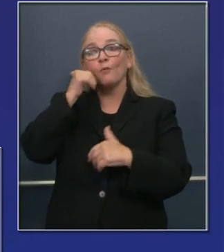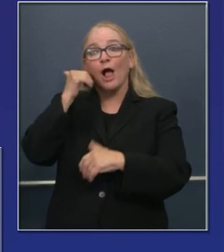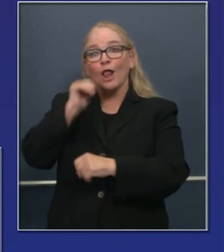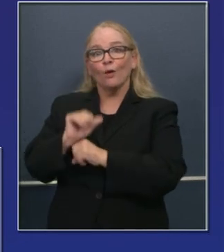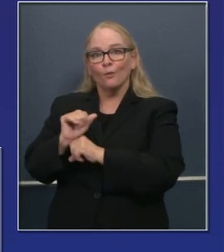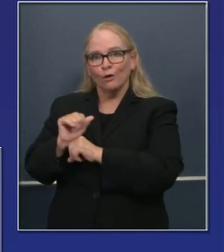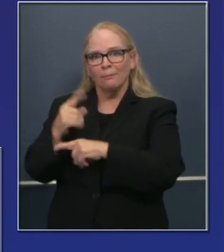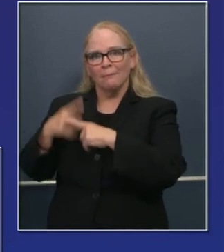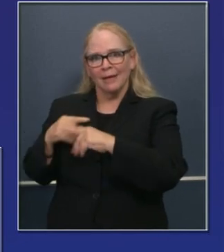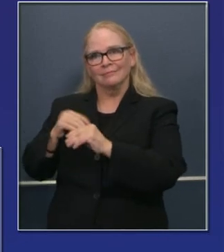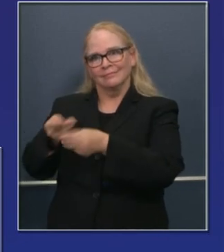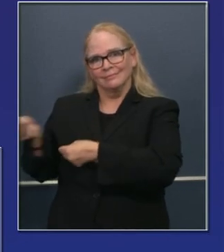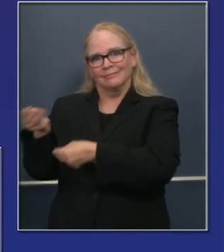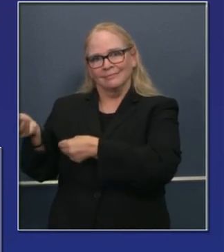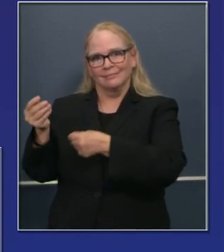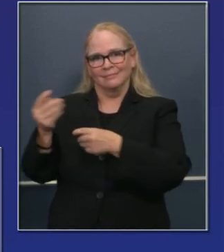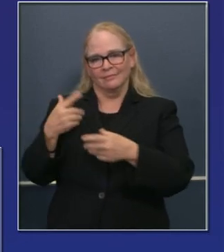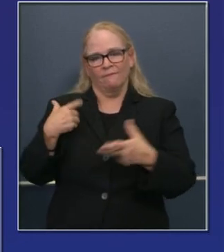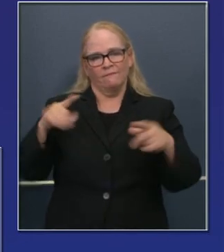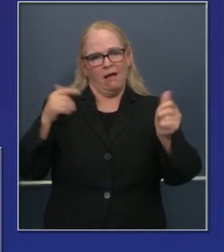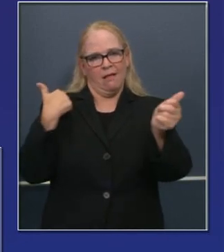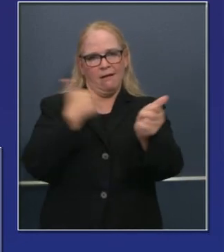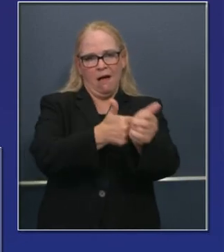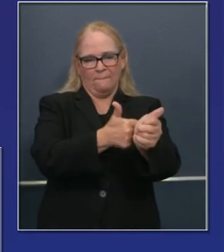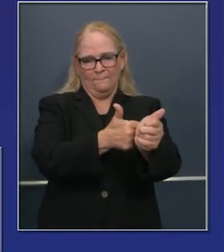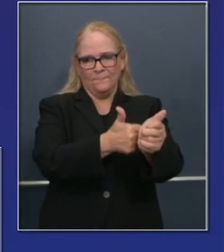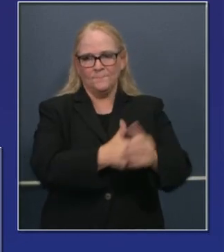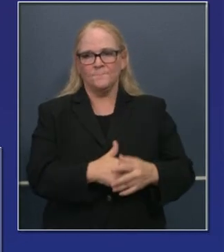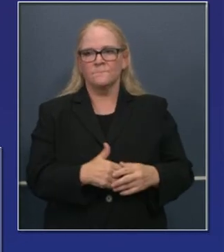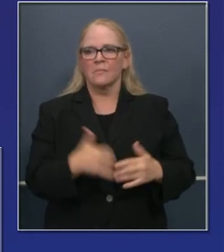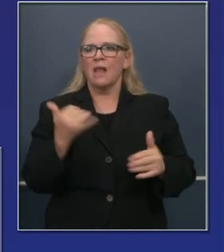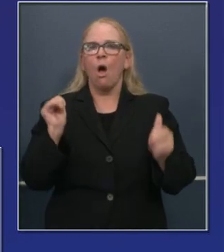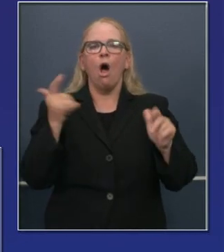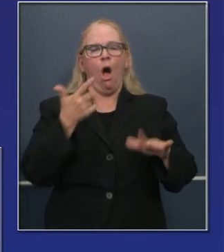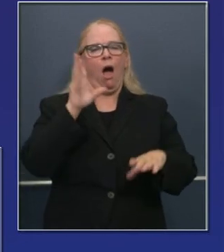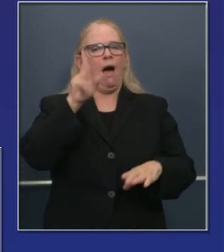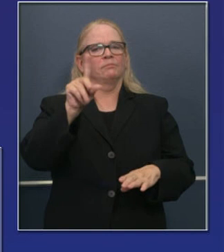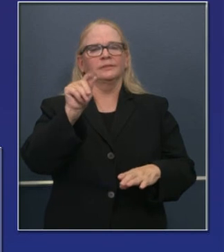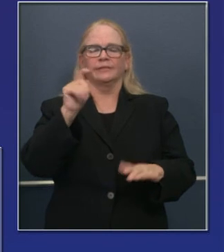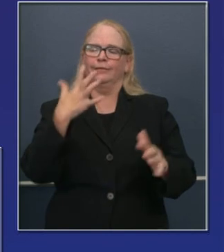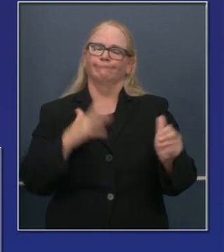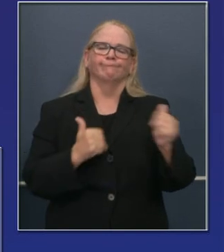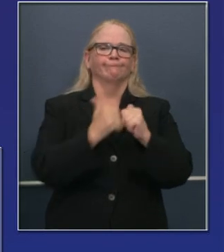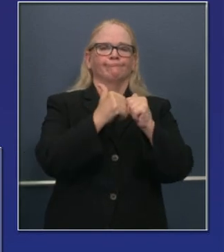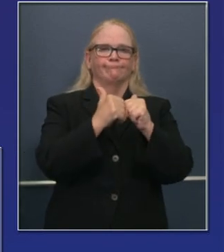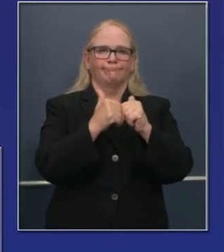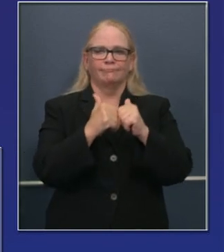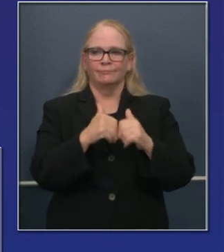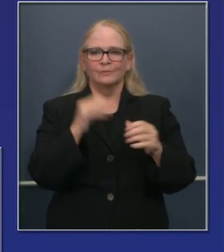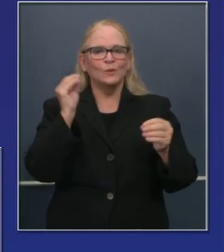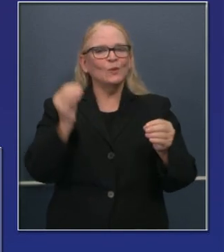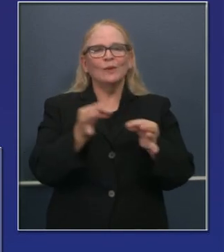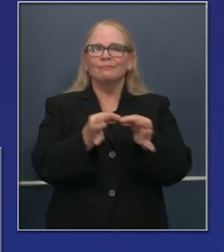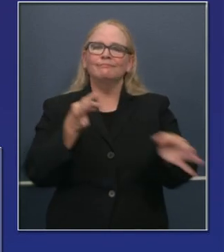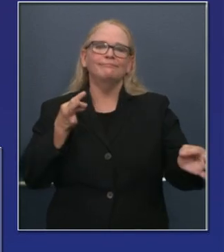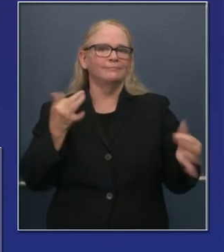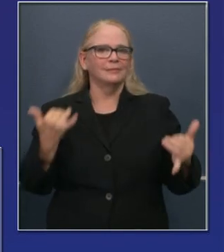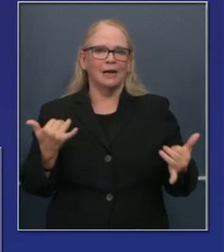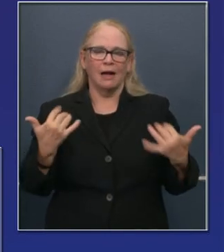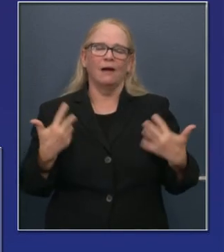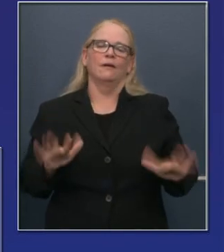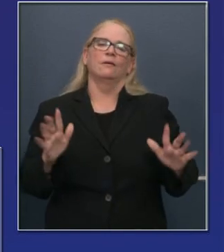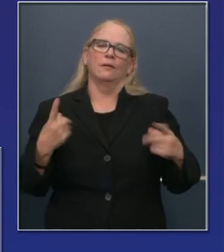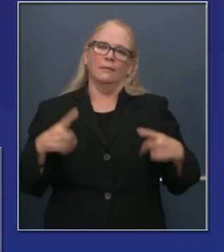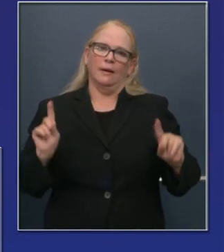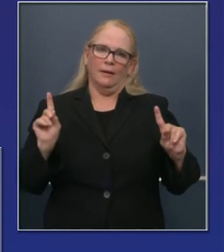para acabar el fin de semana con realmente muy pocos expedientes pendientes. De modo que eliminamos ese